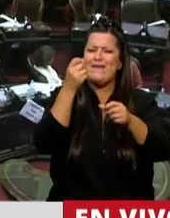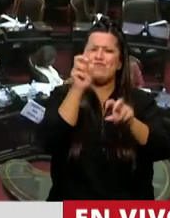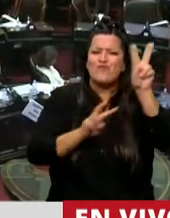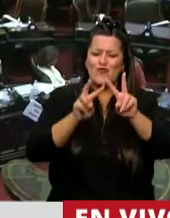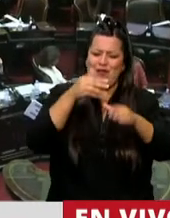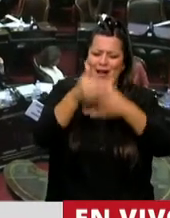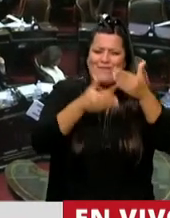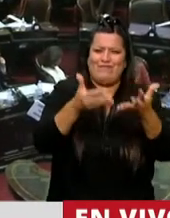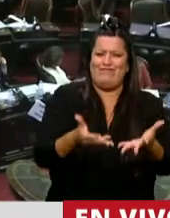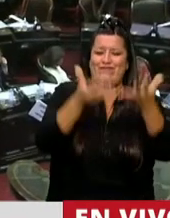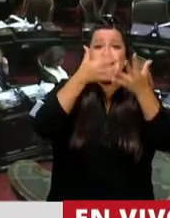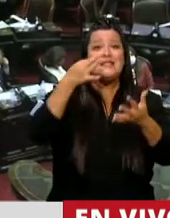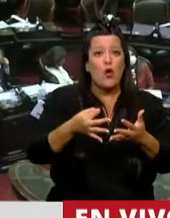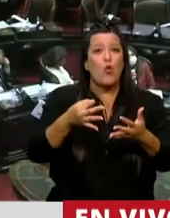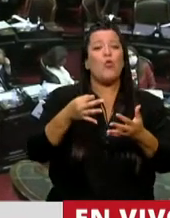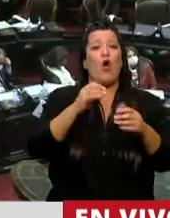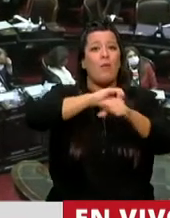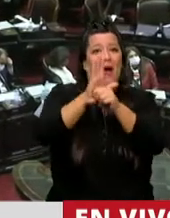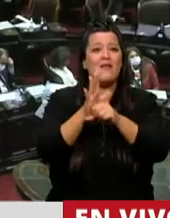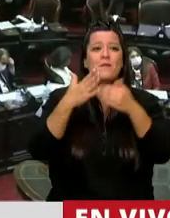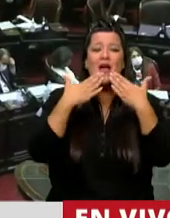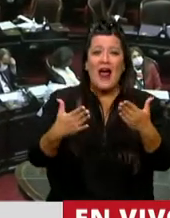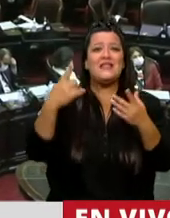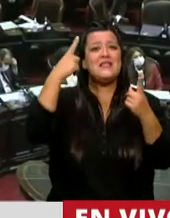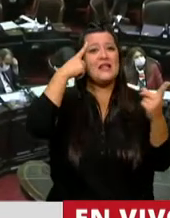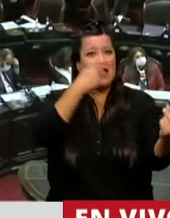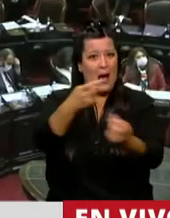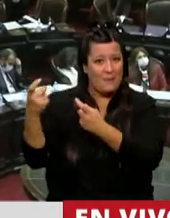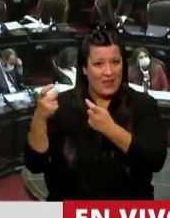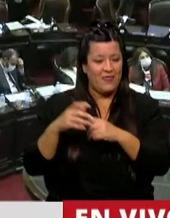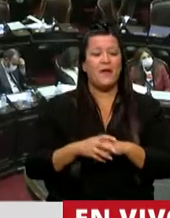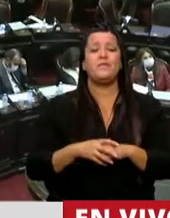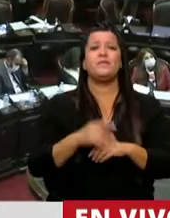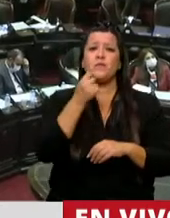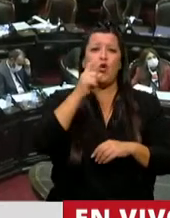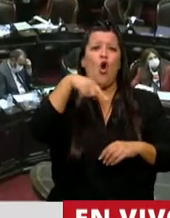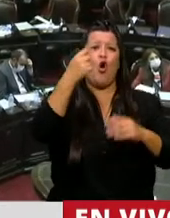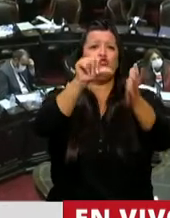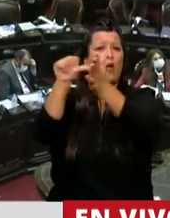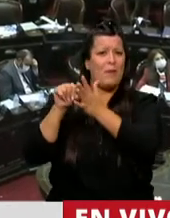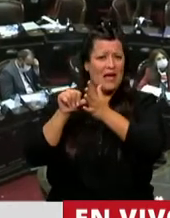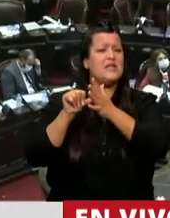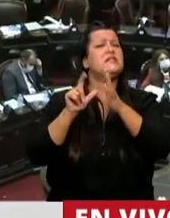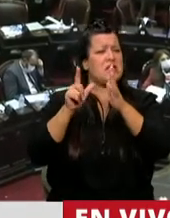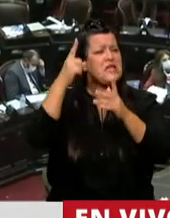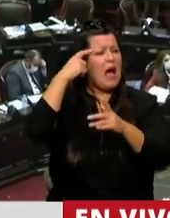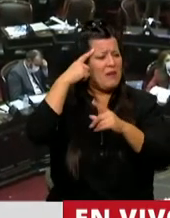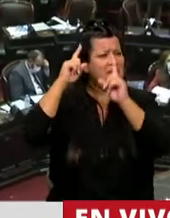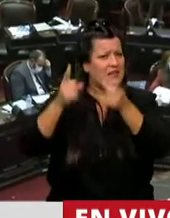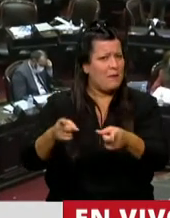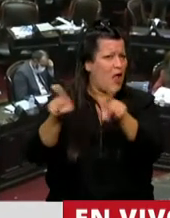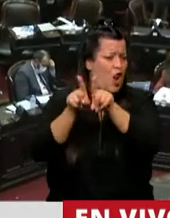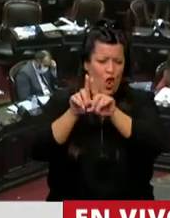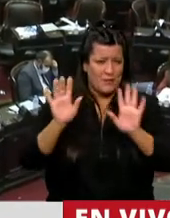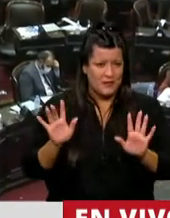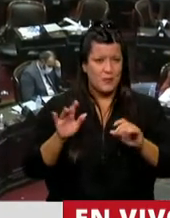un crecimiento social en nuestro país, como seguramente también lo va a ser en otras sociedades del mundo. En un primer momento, la verdad